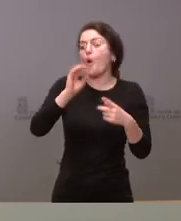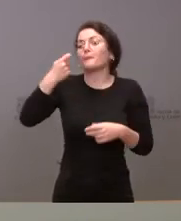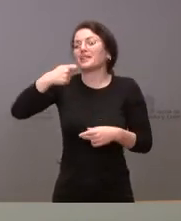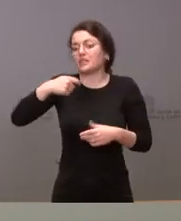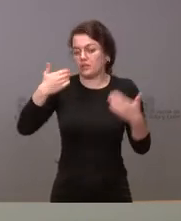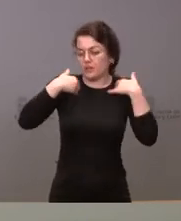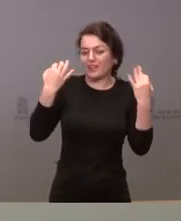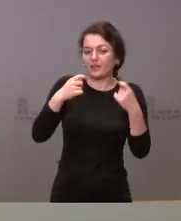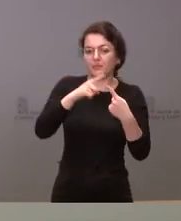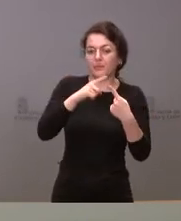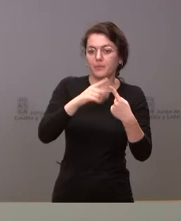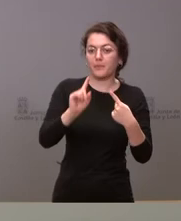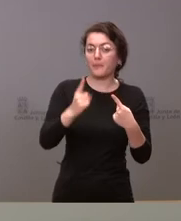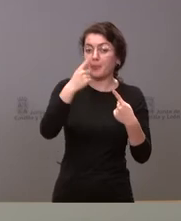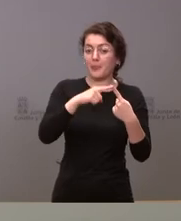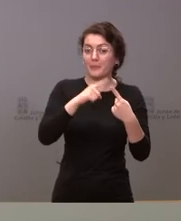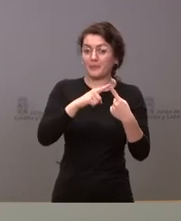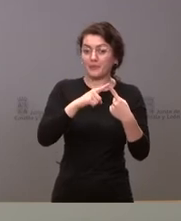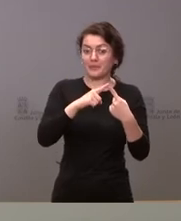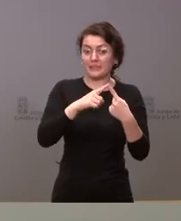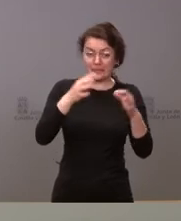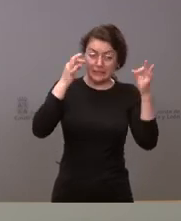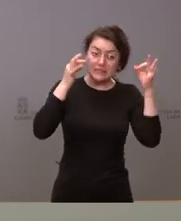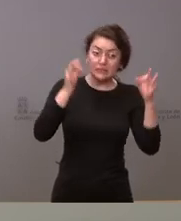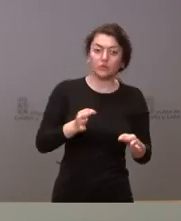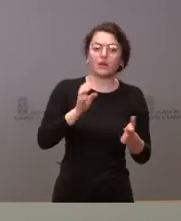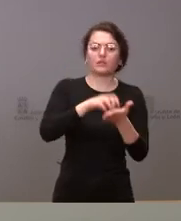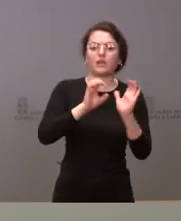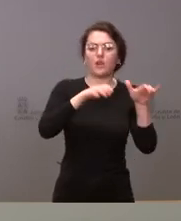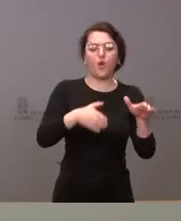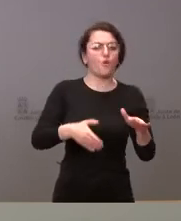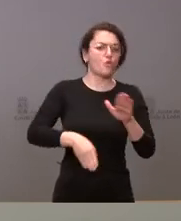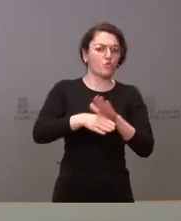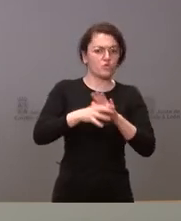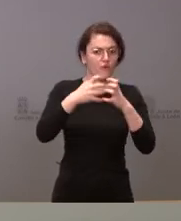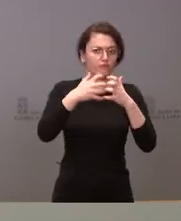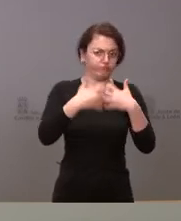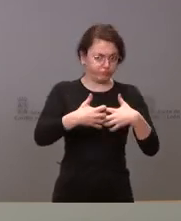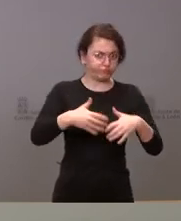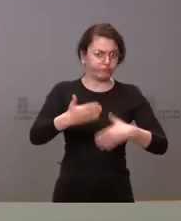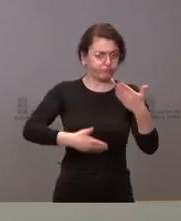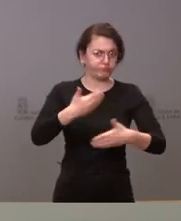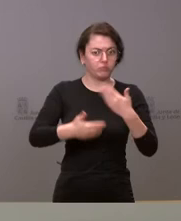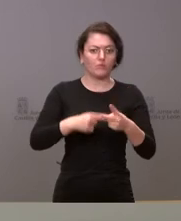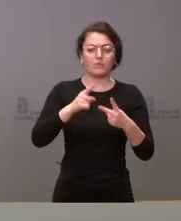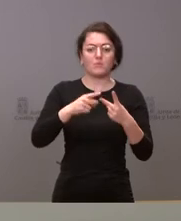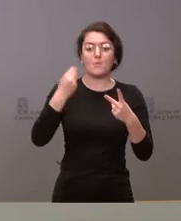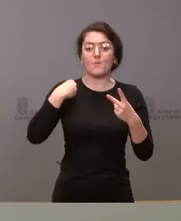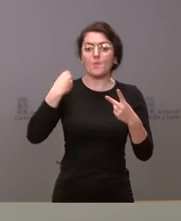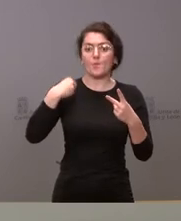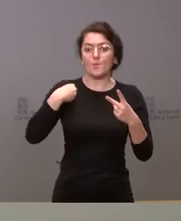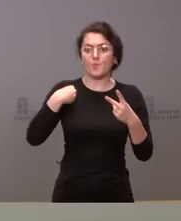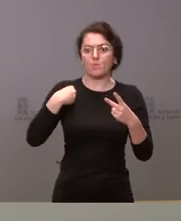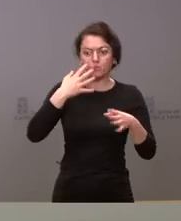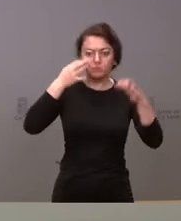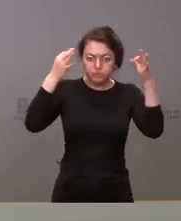garantizar que Castilla y León sigue funcionando garantizar que el gobierno en funciones es un gobierno que